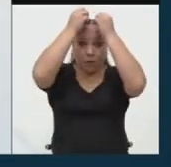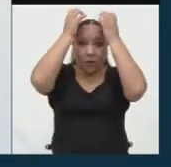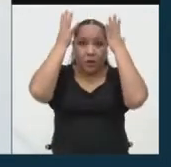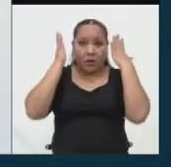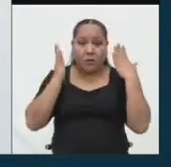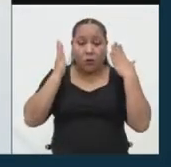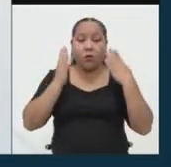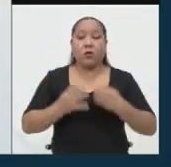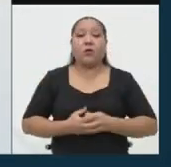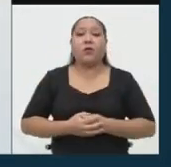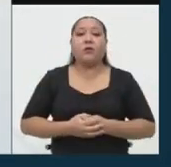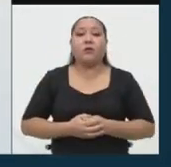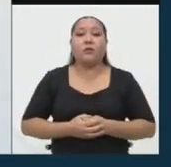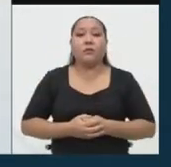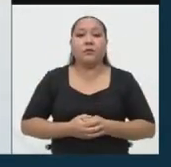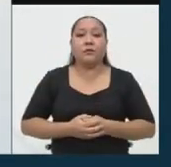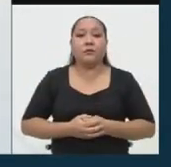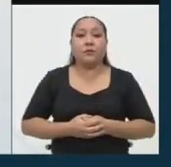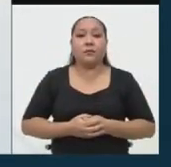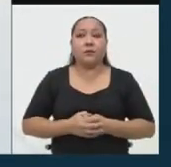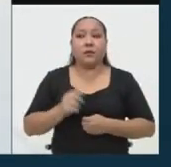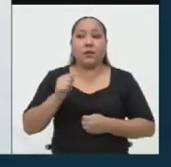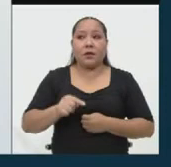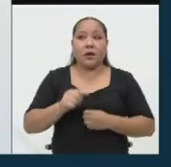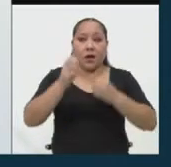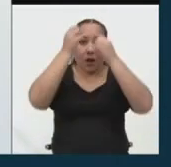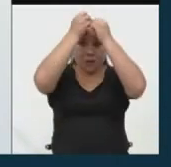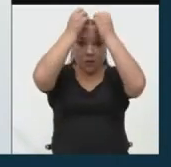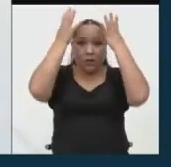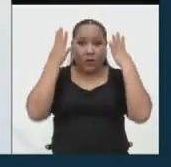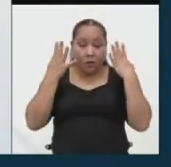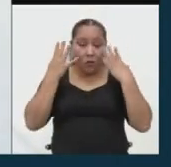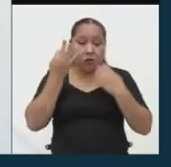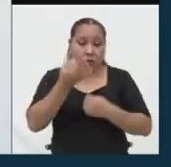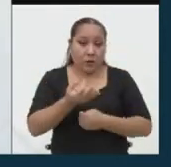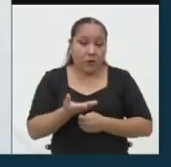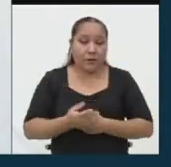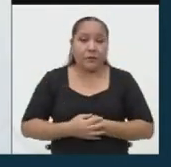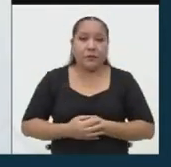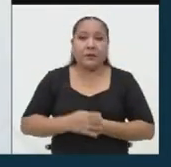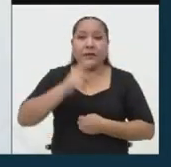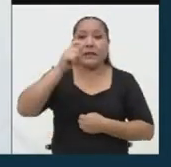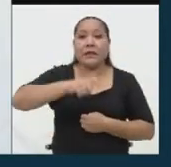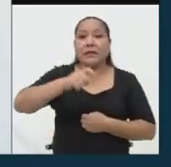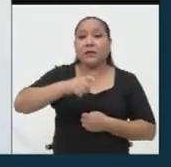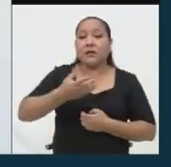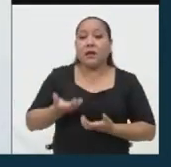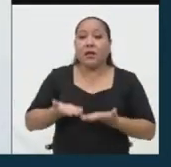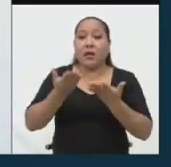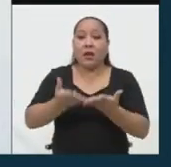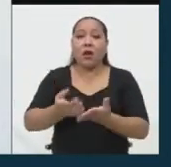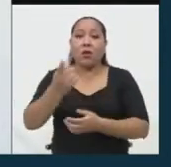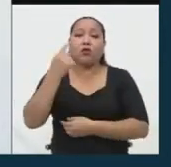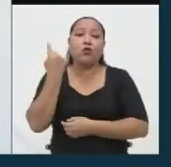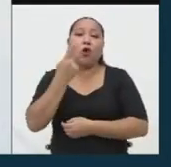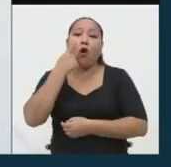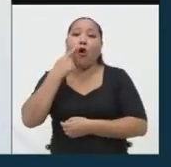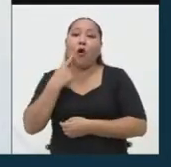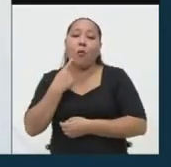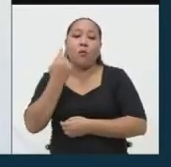el matrimonio tiene que ser de hombre y mujer.